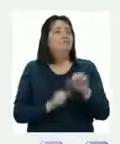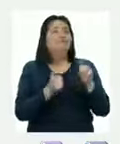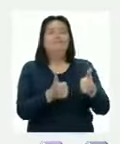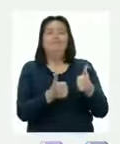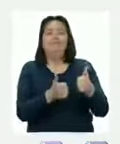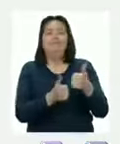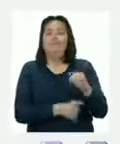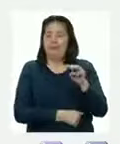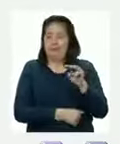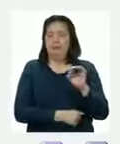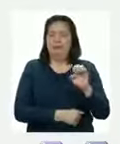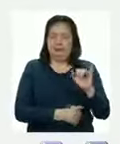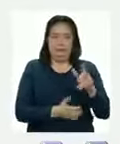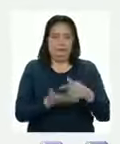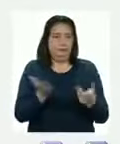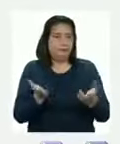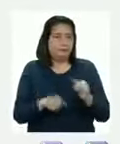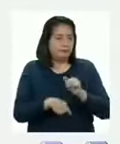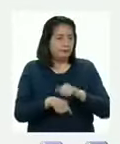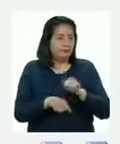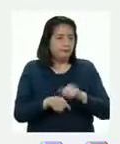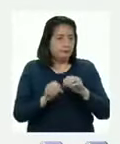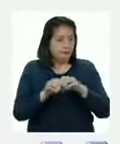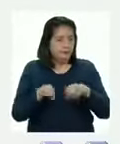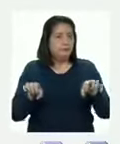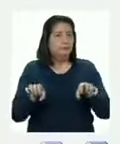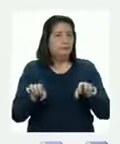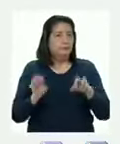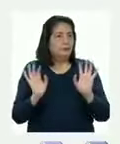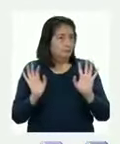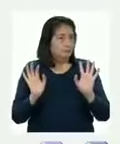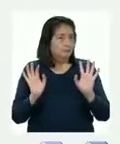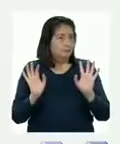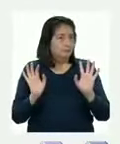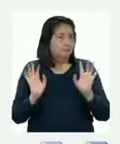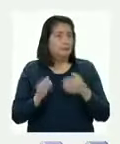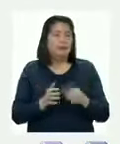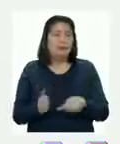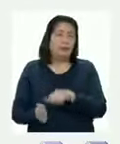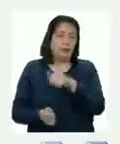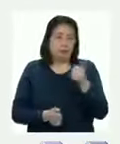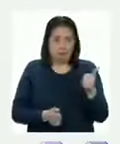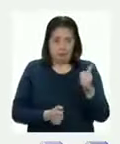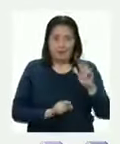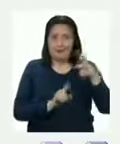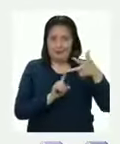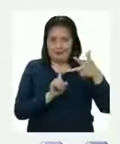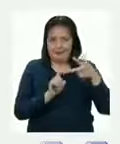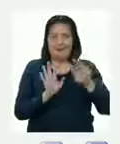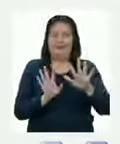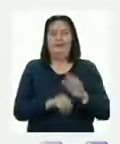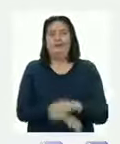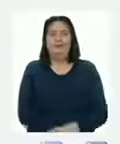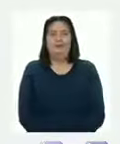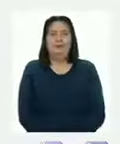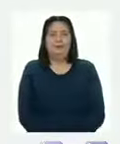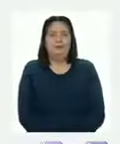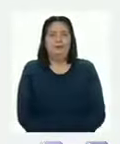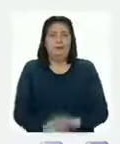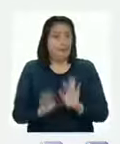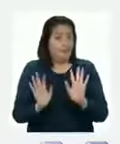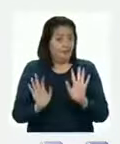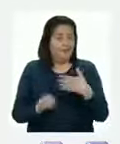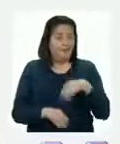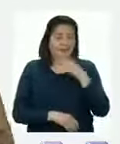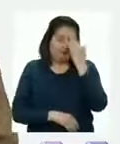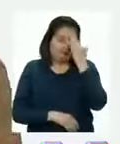Excelente, Manuel Es como si las piedritas se separaran ligeramente Pasemos ahora a la tercera situación Entonces,